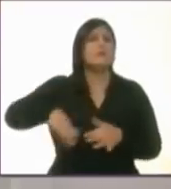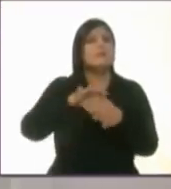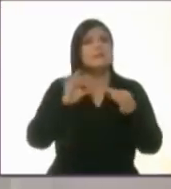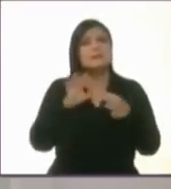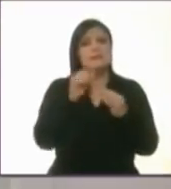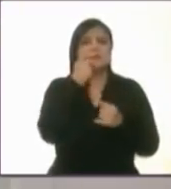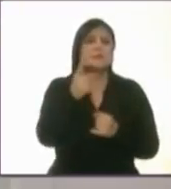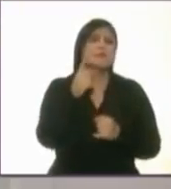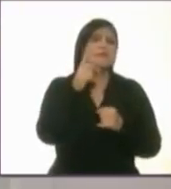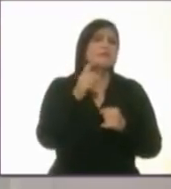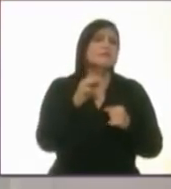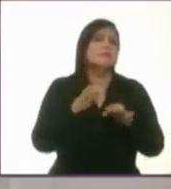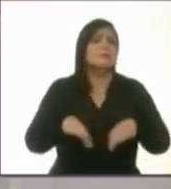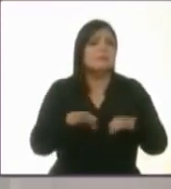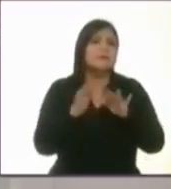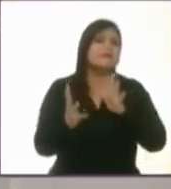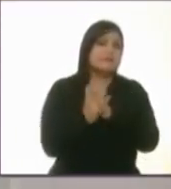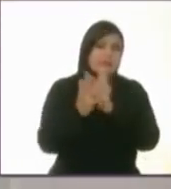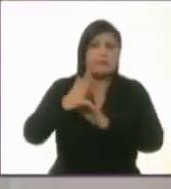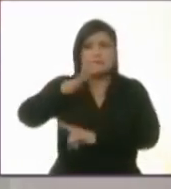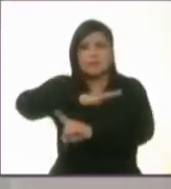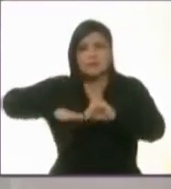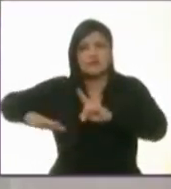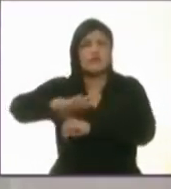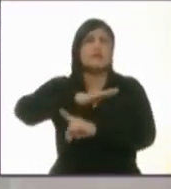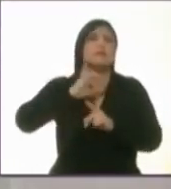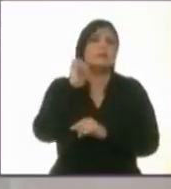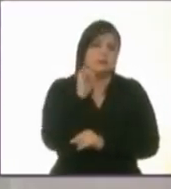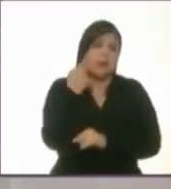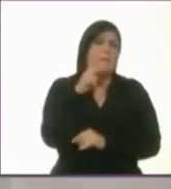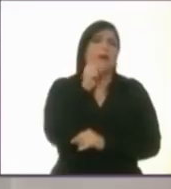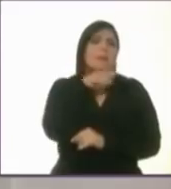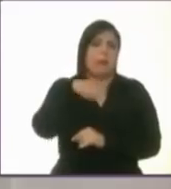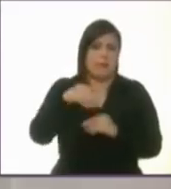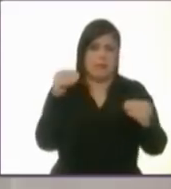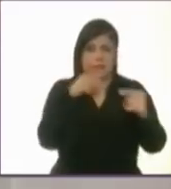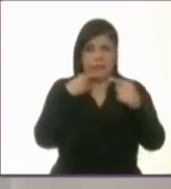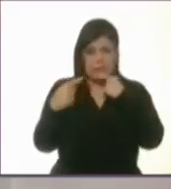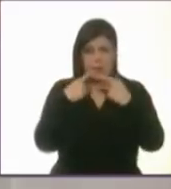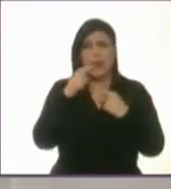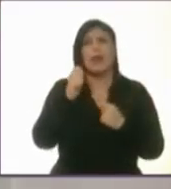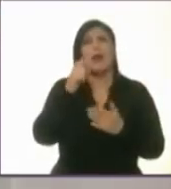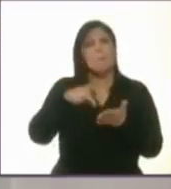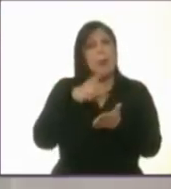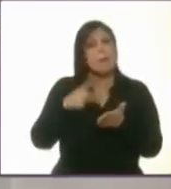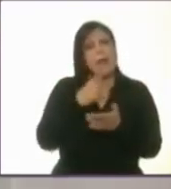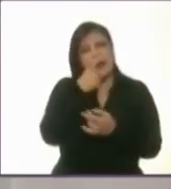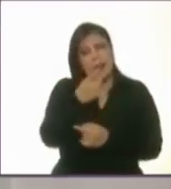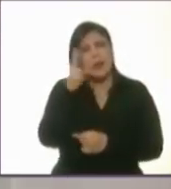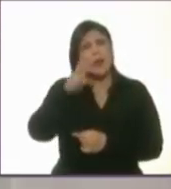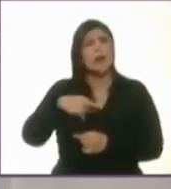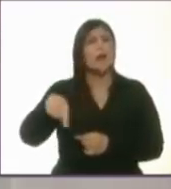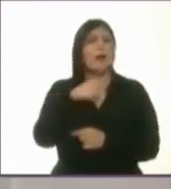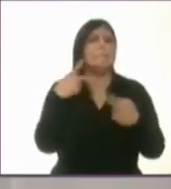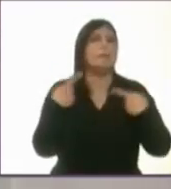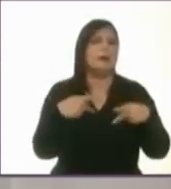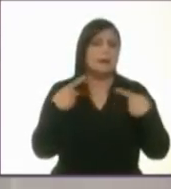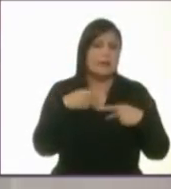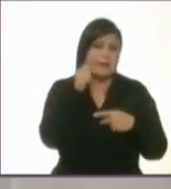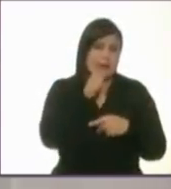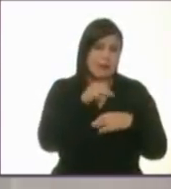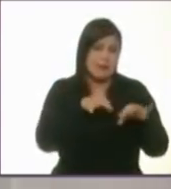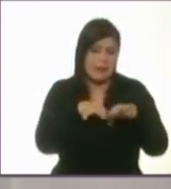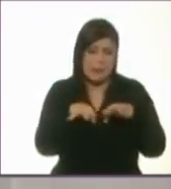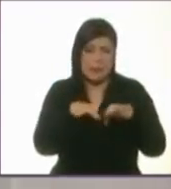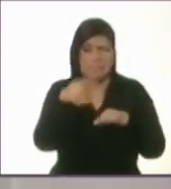participación comunitaria, pero también en este debate se hizo referencia a que en muchas ocasiones la gente trabaja para las